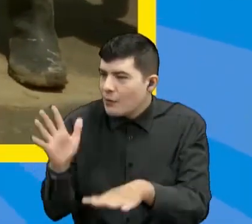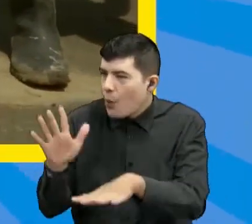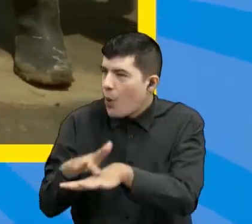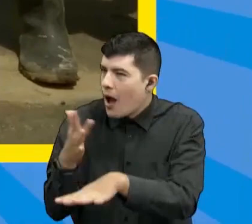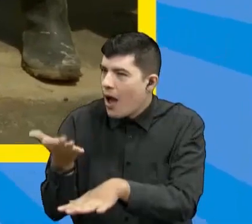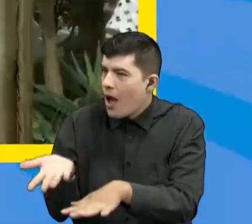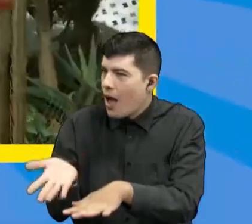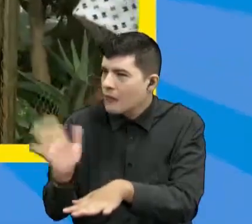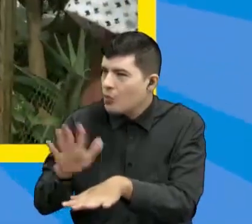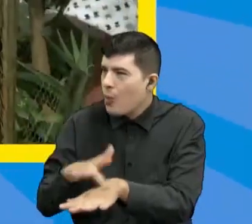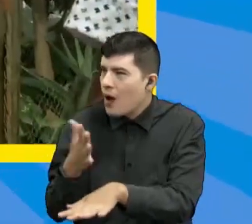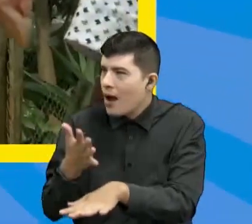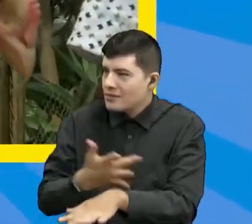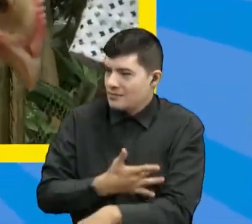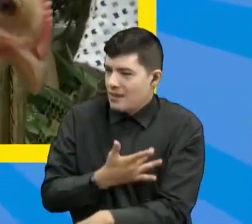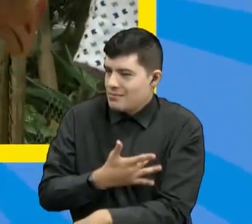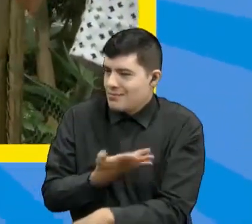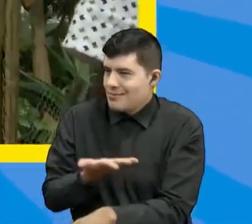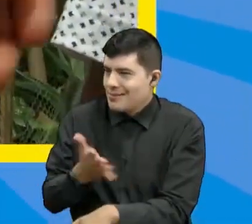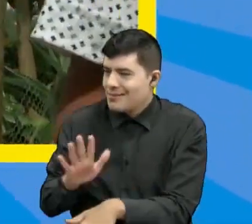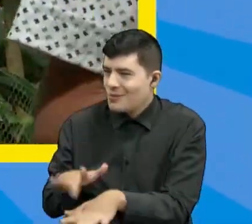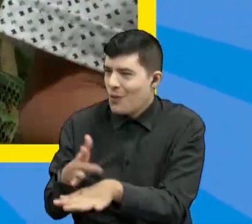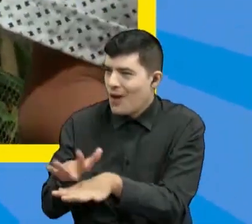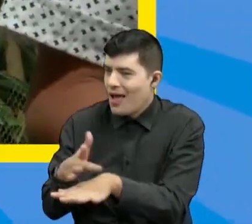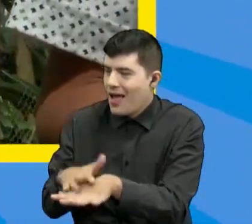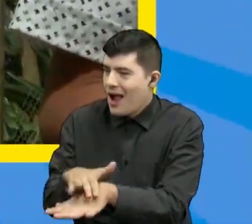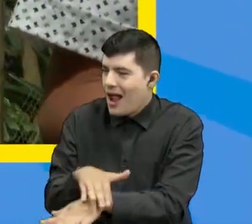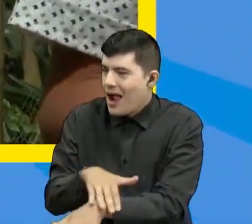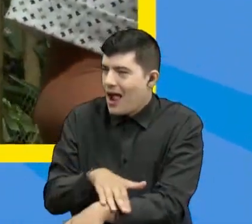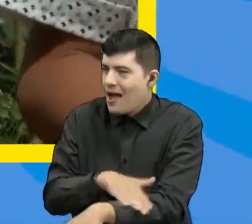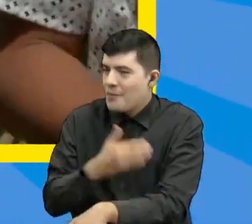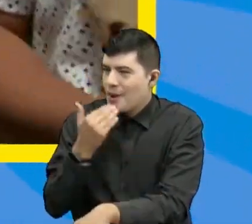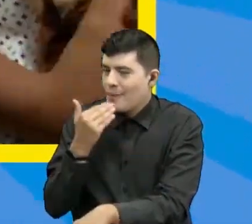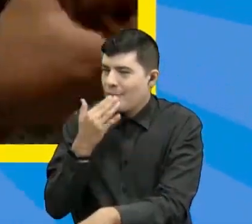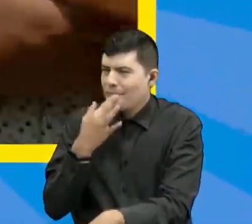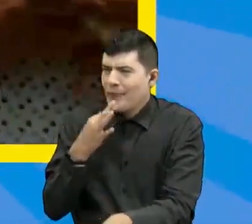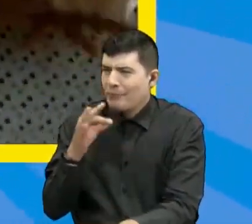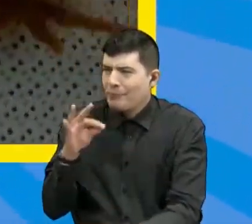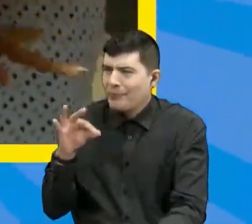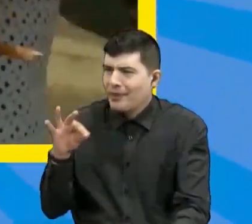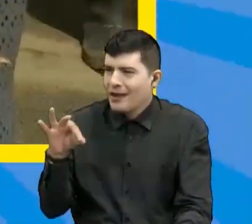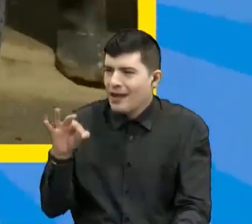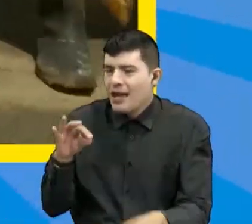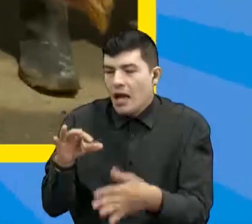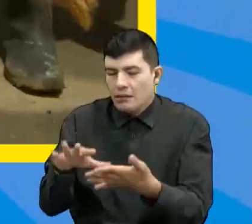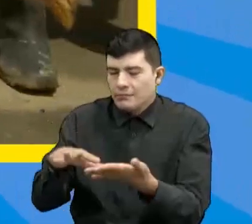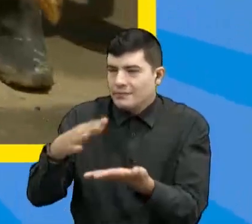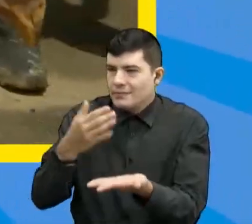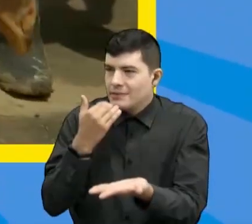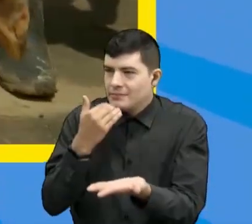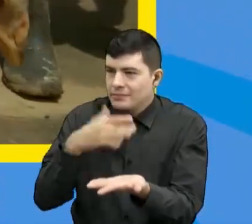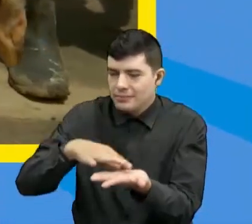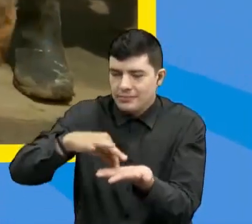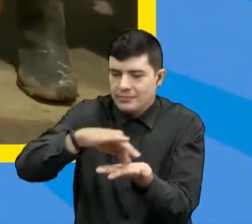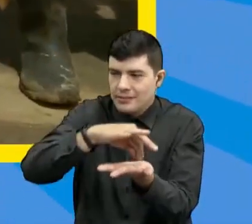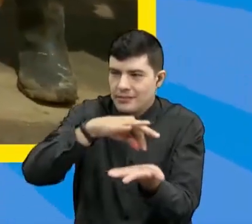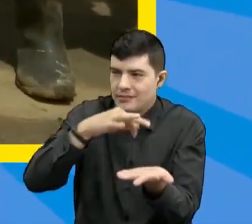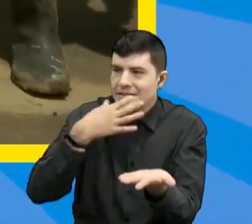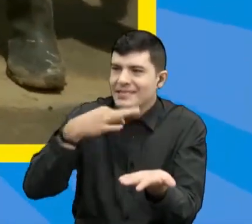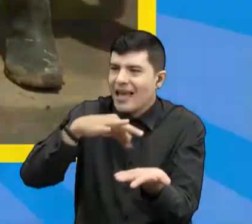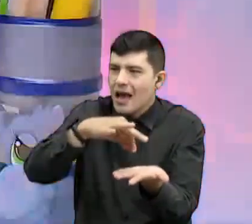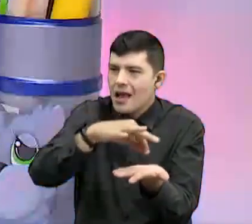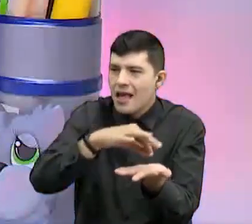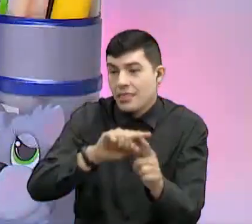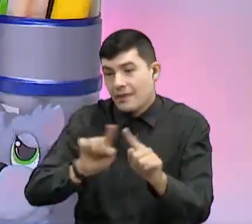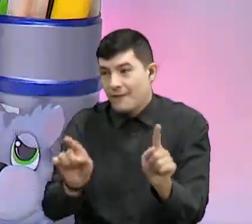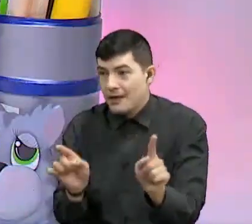Muy bien. Y sentimos, digamos, cuando la sal es un poco más gruesa o más delgadita que el azúcar, por ejemplo.